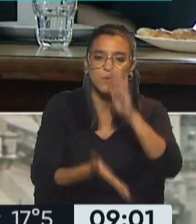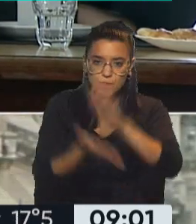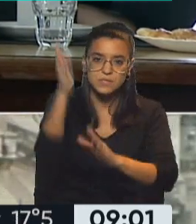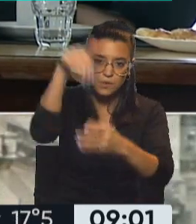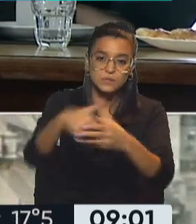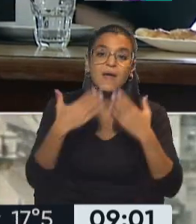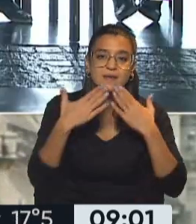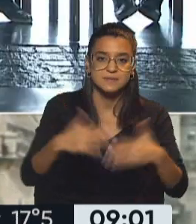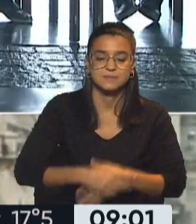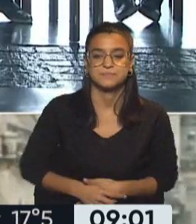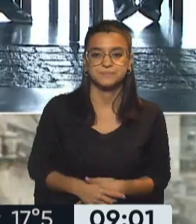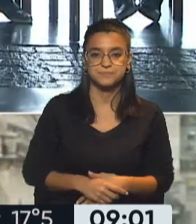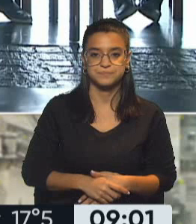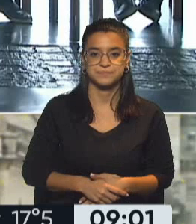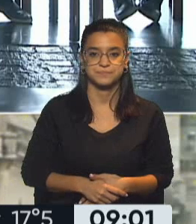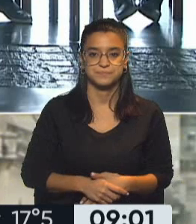votar. Muchas gracias.